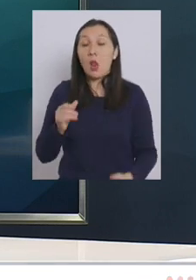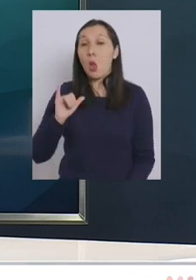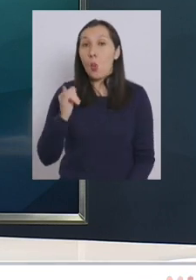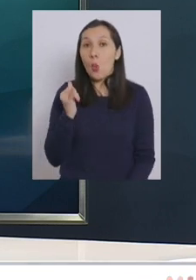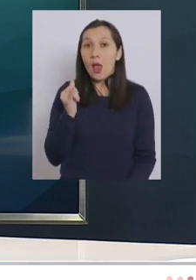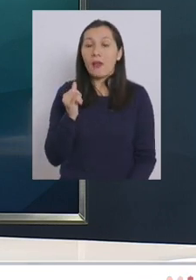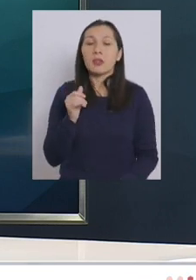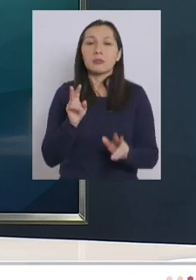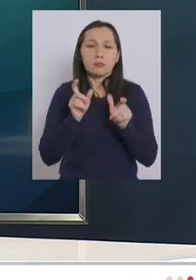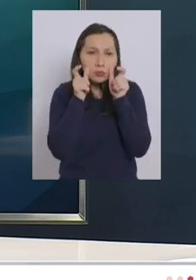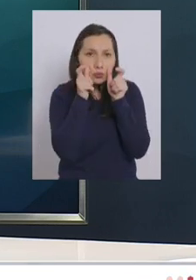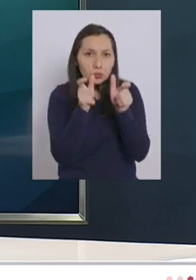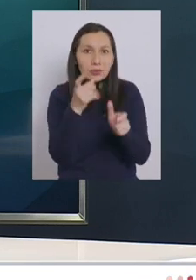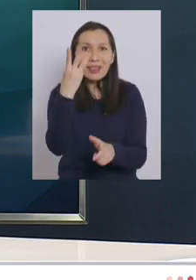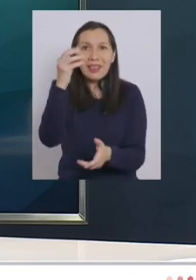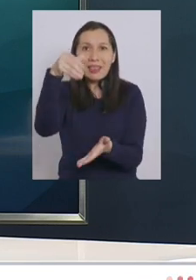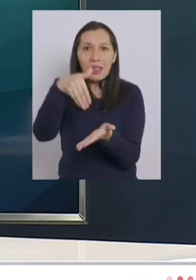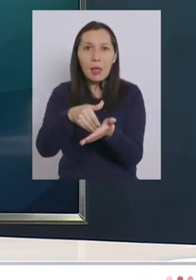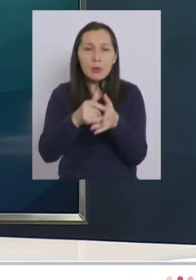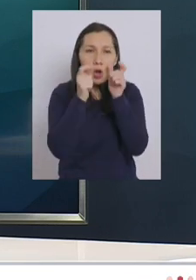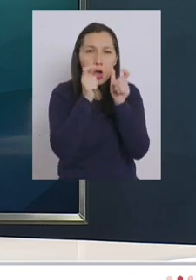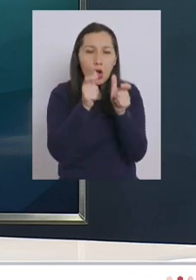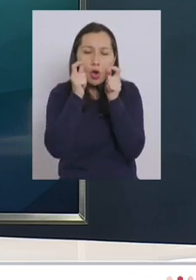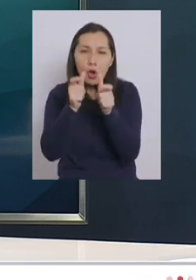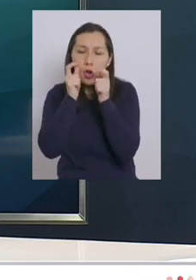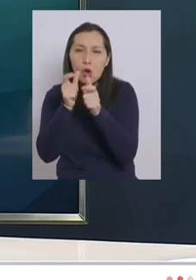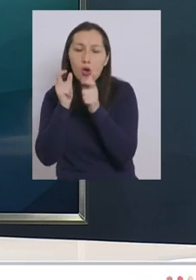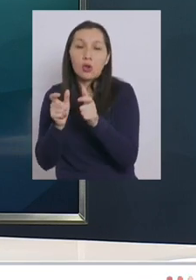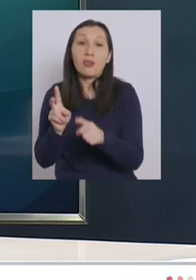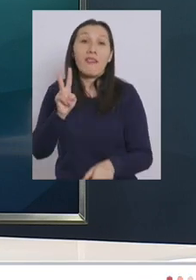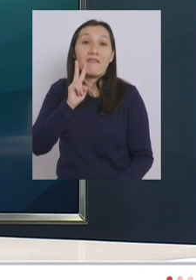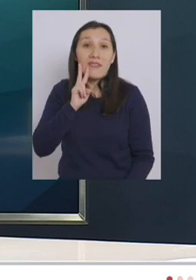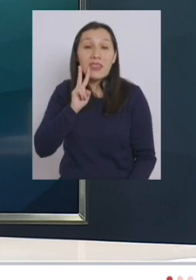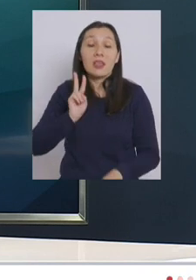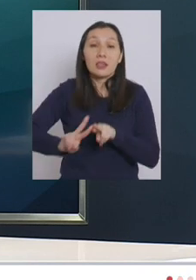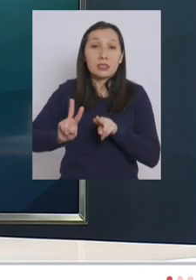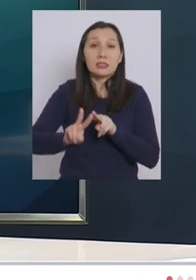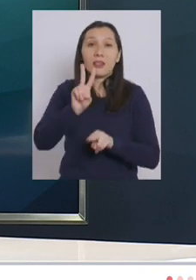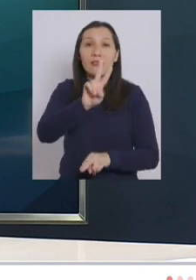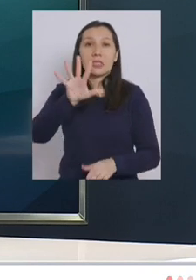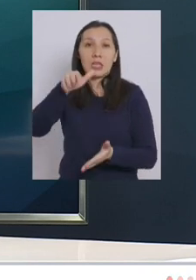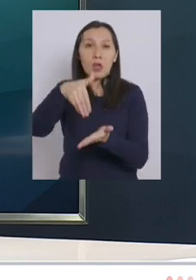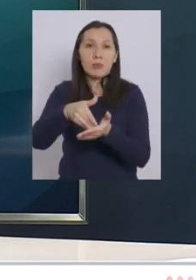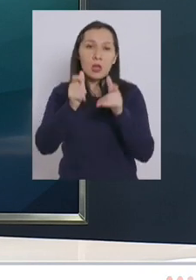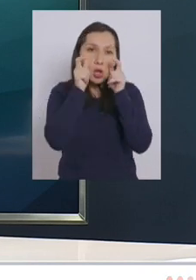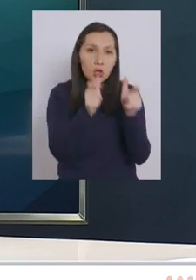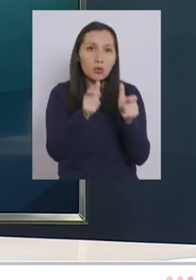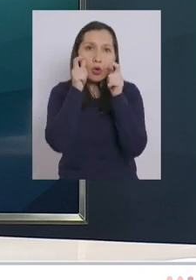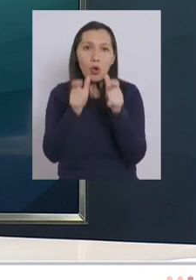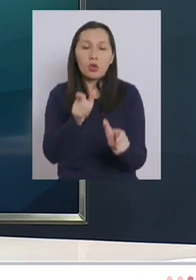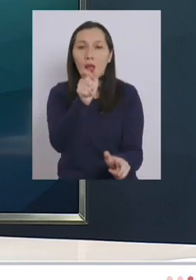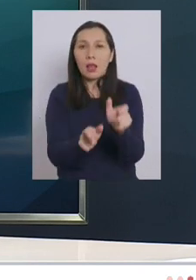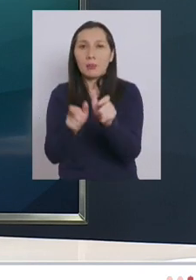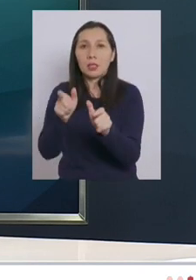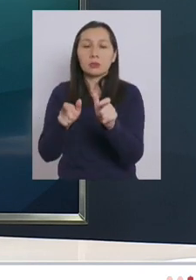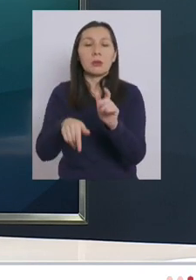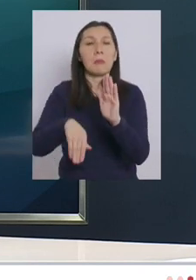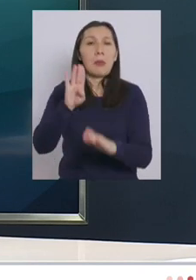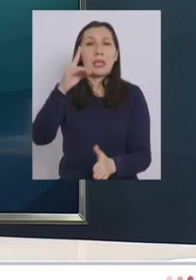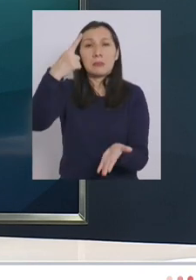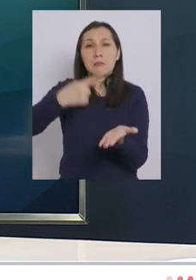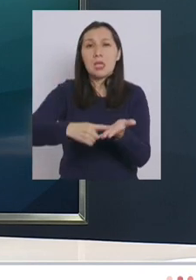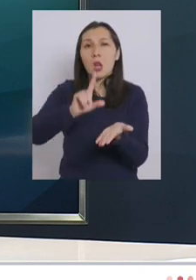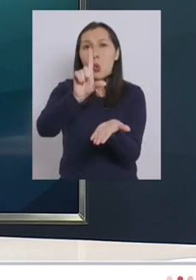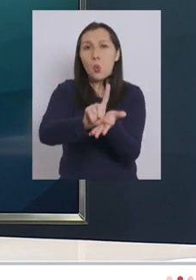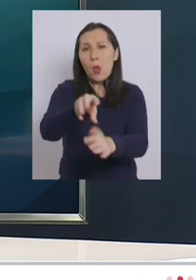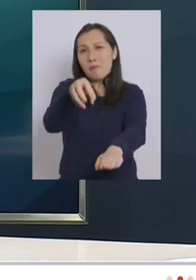jueves se hicieron 30.000 fiscalizaciones y el día viernes se hicieron 25.000 fiscalizaciones en más de 1.000